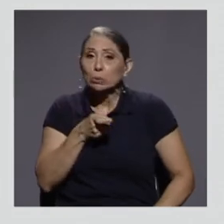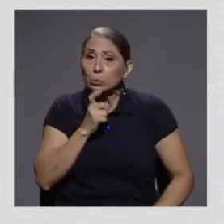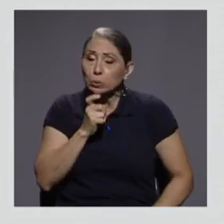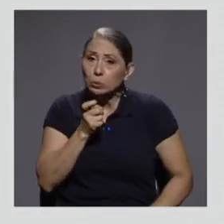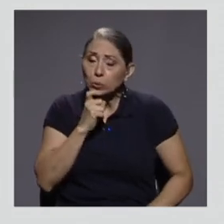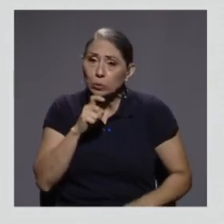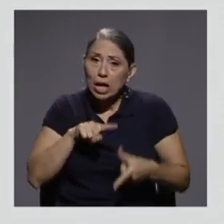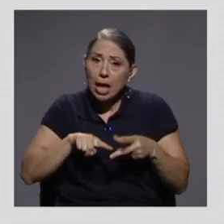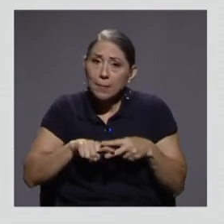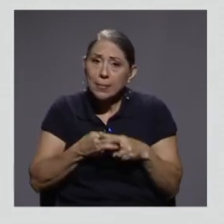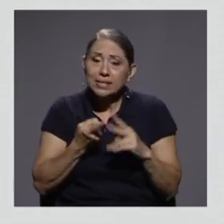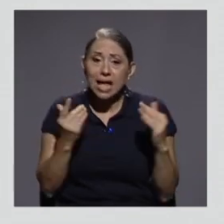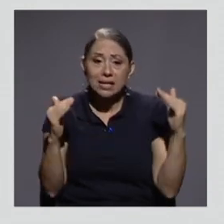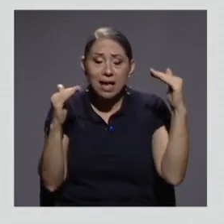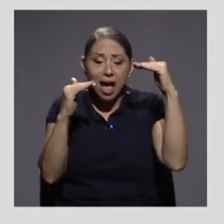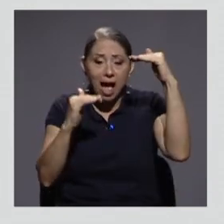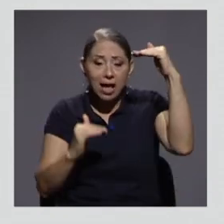a cerrar.